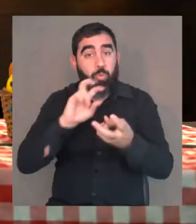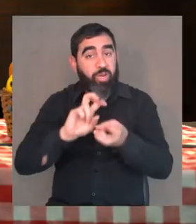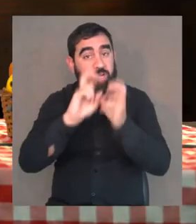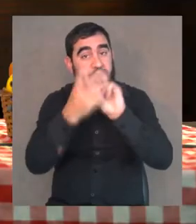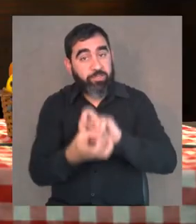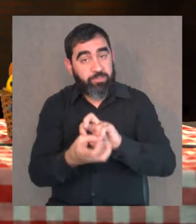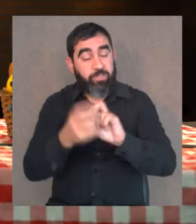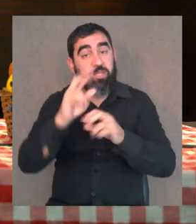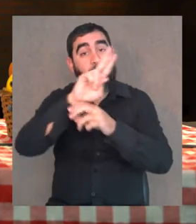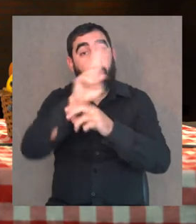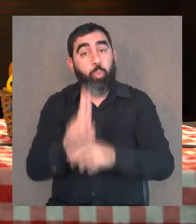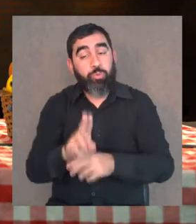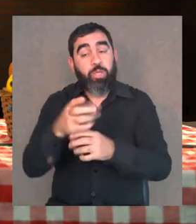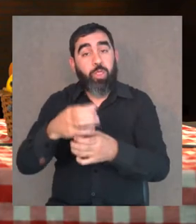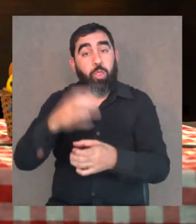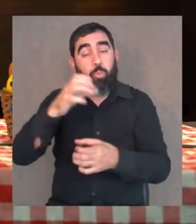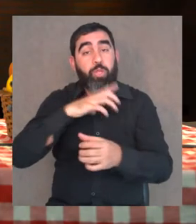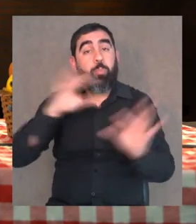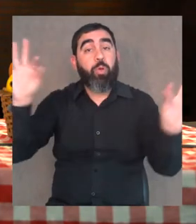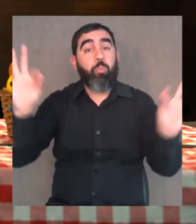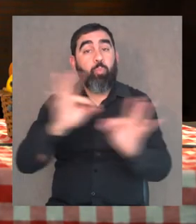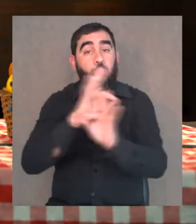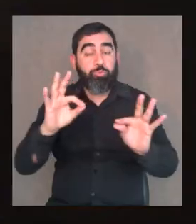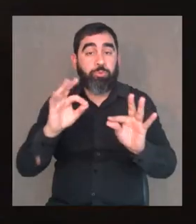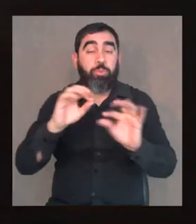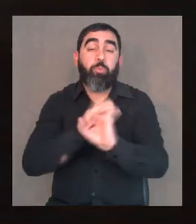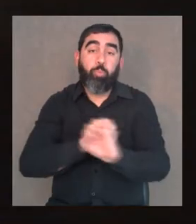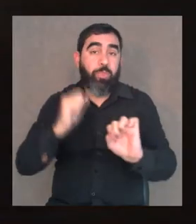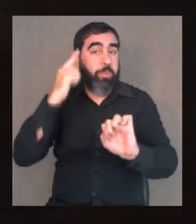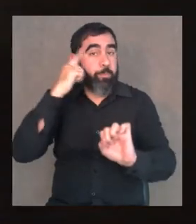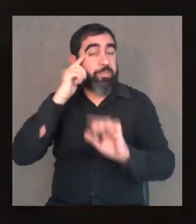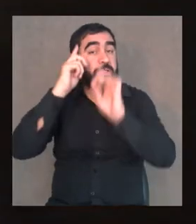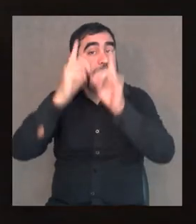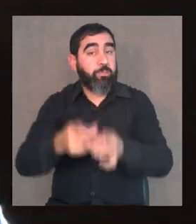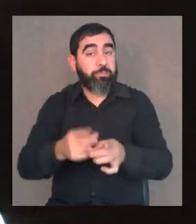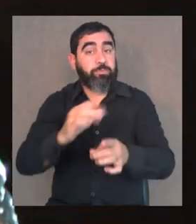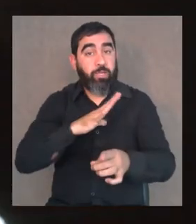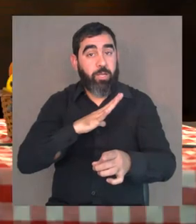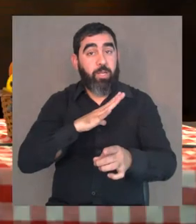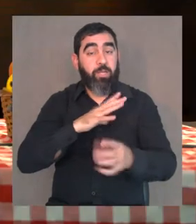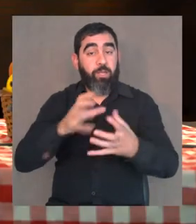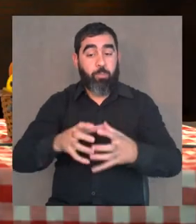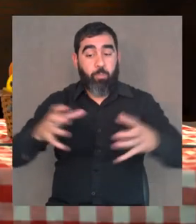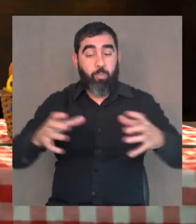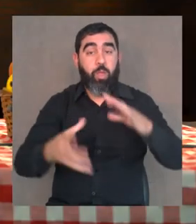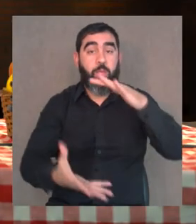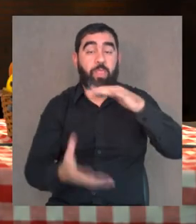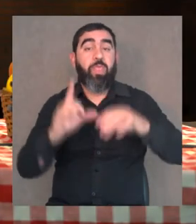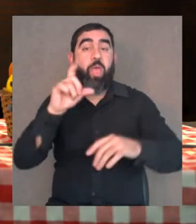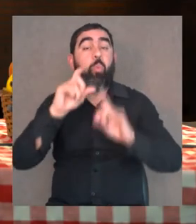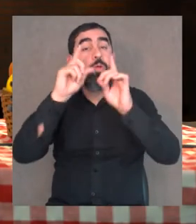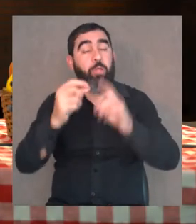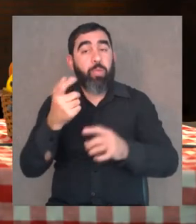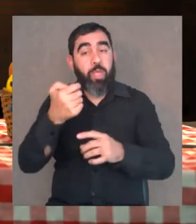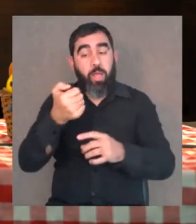y estamos usando eso como un instrumento musical. Podemos hacer una, también, si tenemos un bidón de agua, le podemos poner